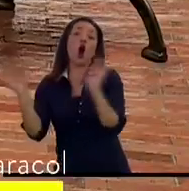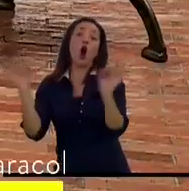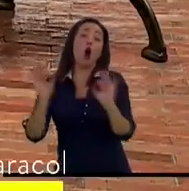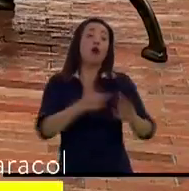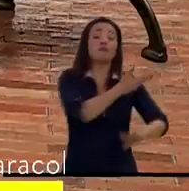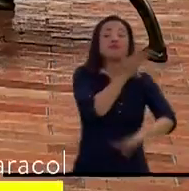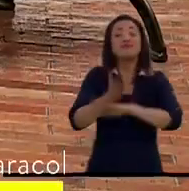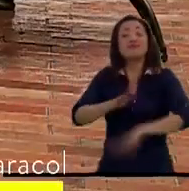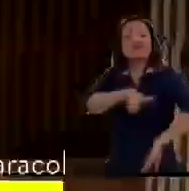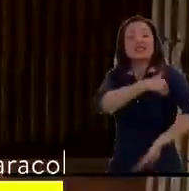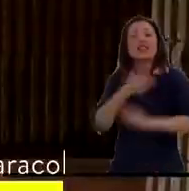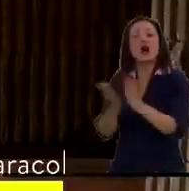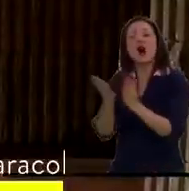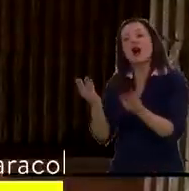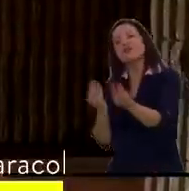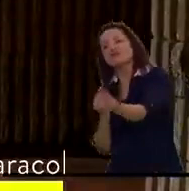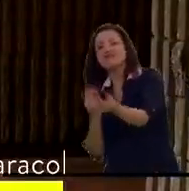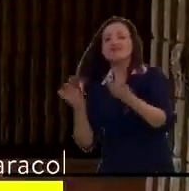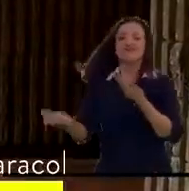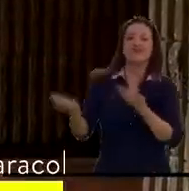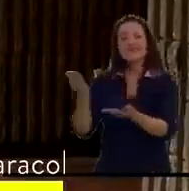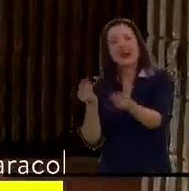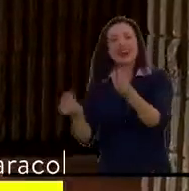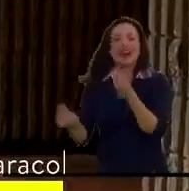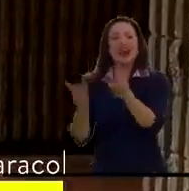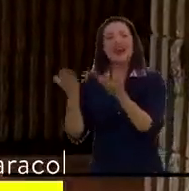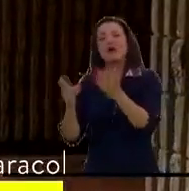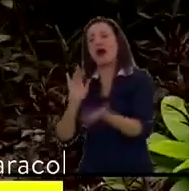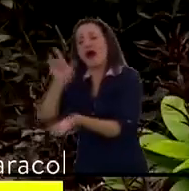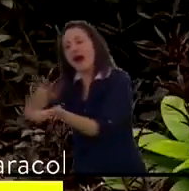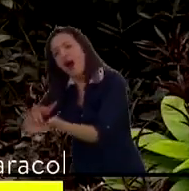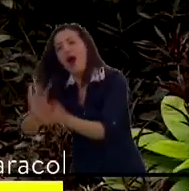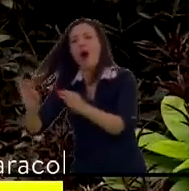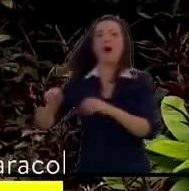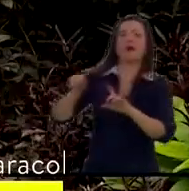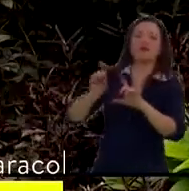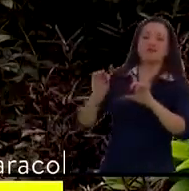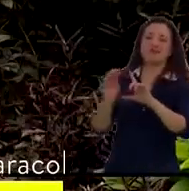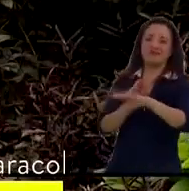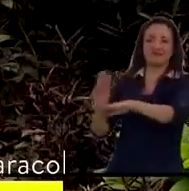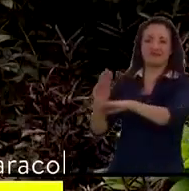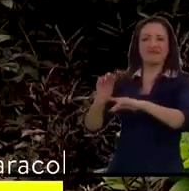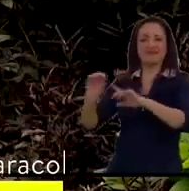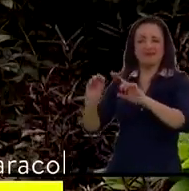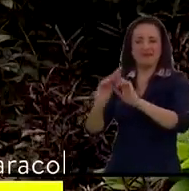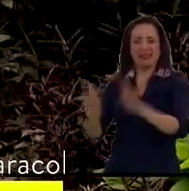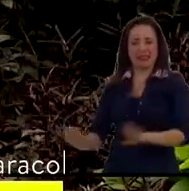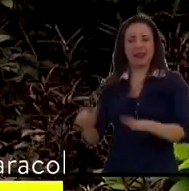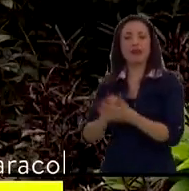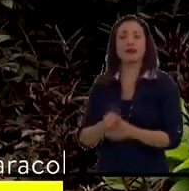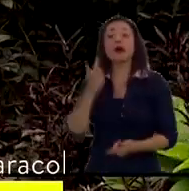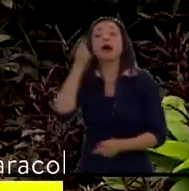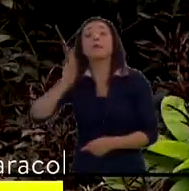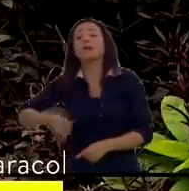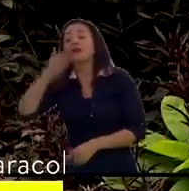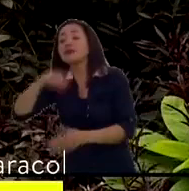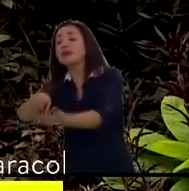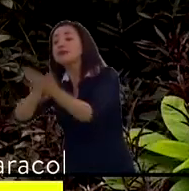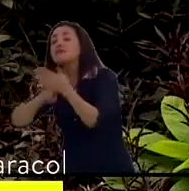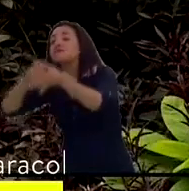Ministerio de Educación de Alternancia. Todo nos lo va a determinar la realidad de nuestra población estudiante.